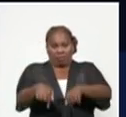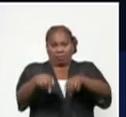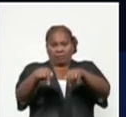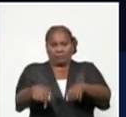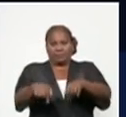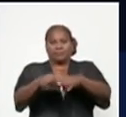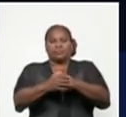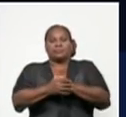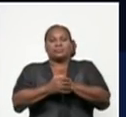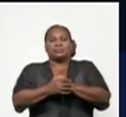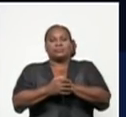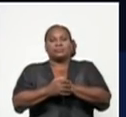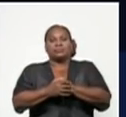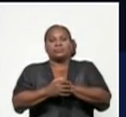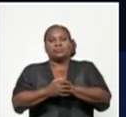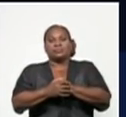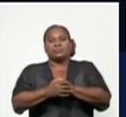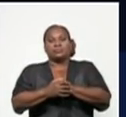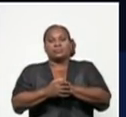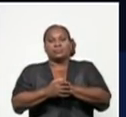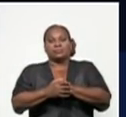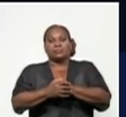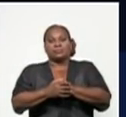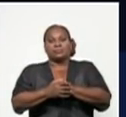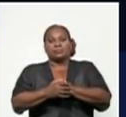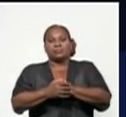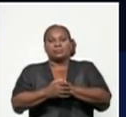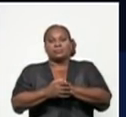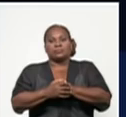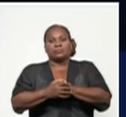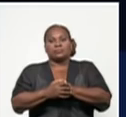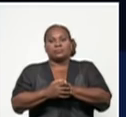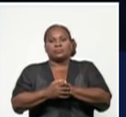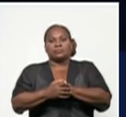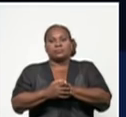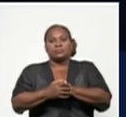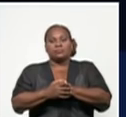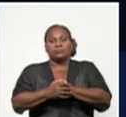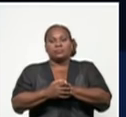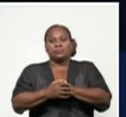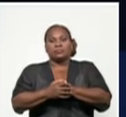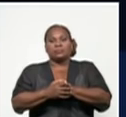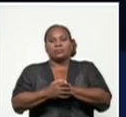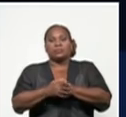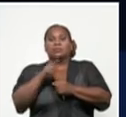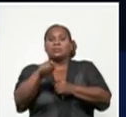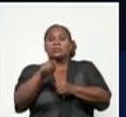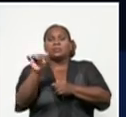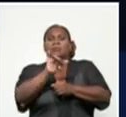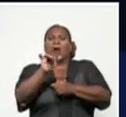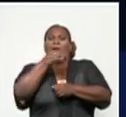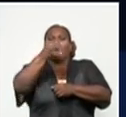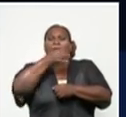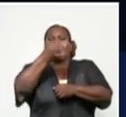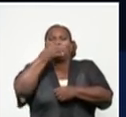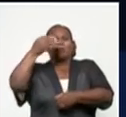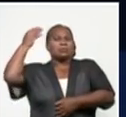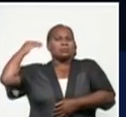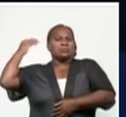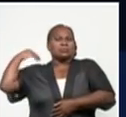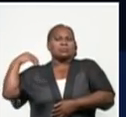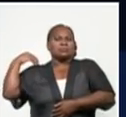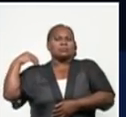La Habana. Eso, como también yo he explicado varias veces, son casos que no